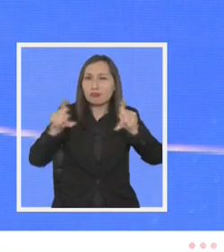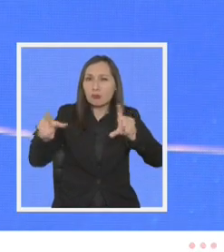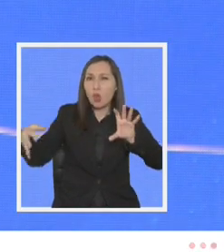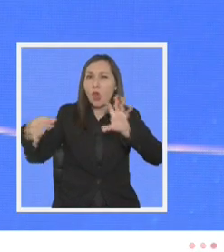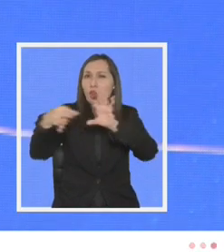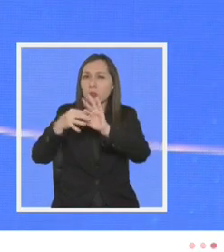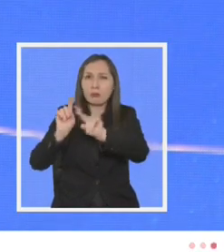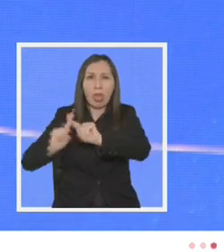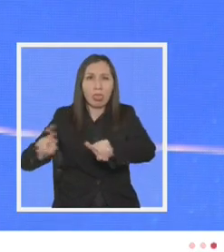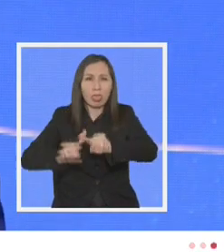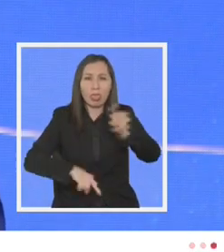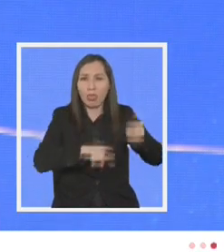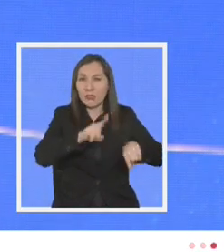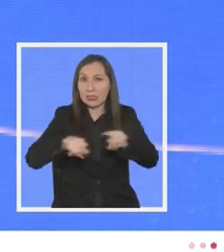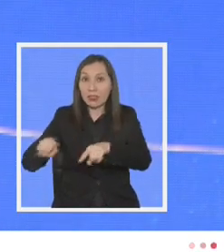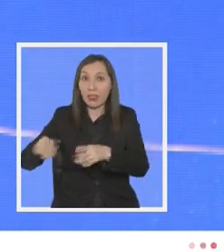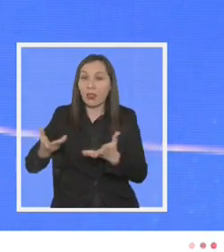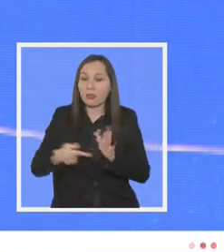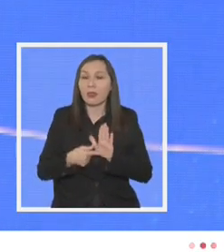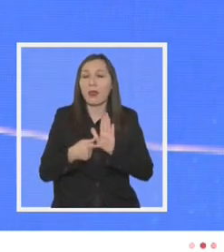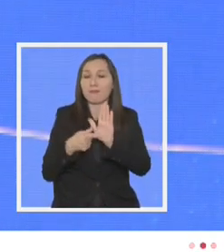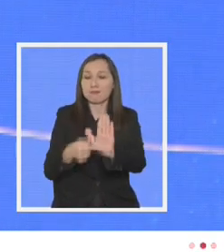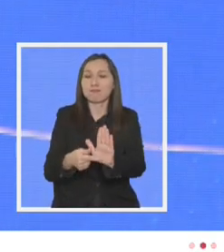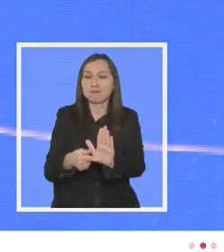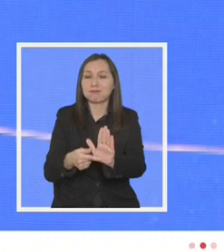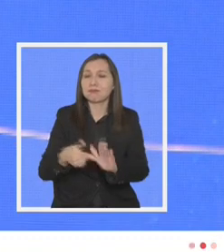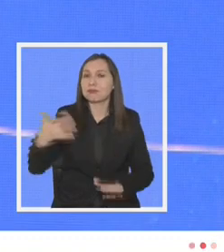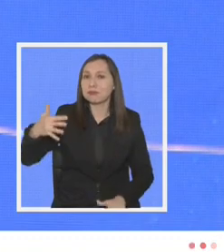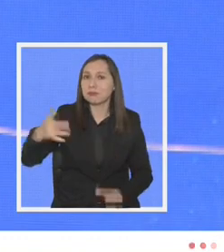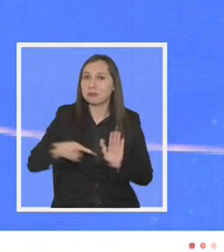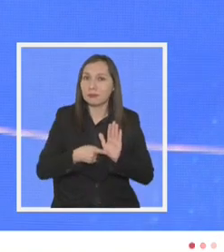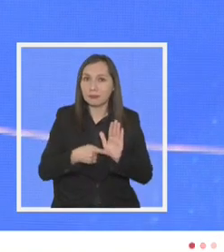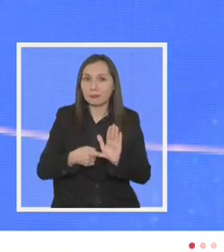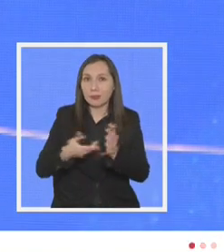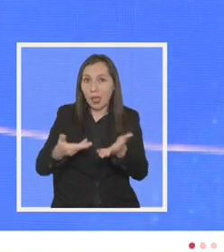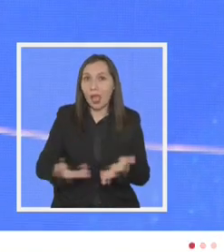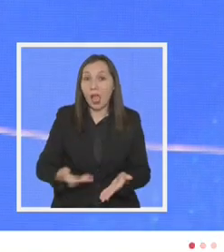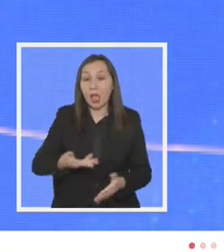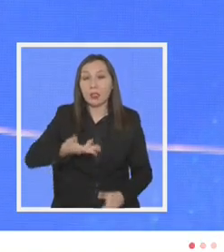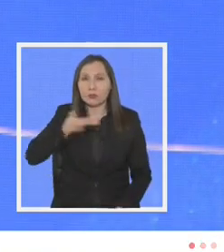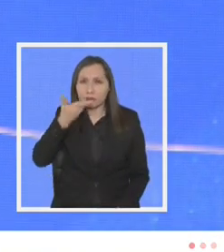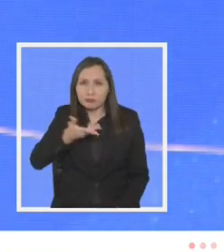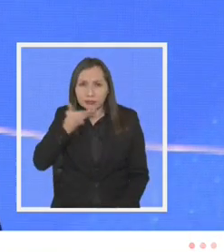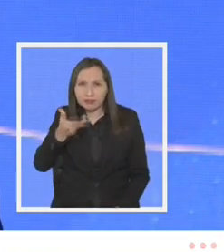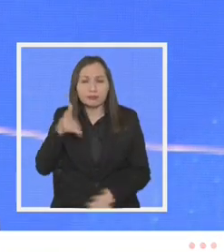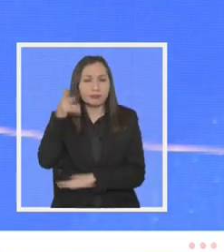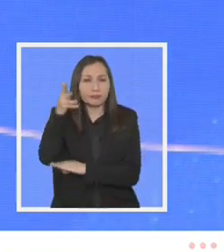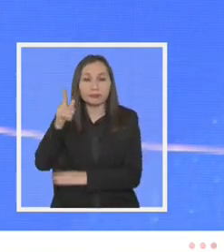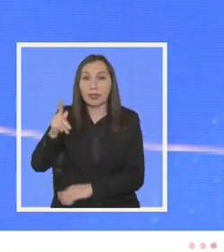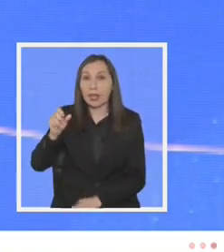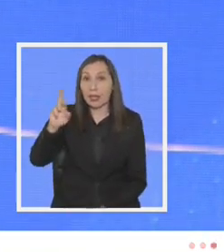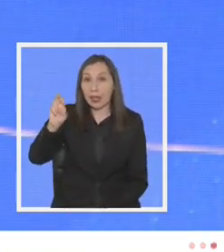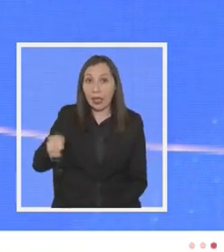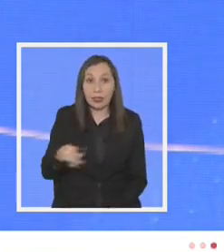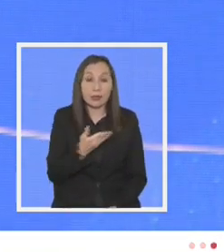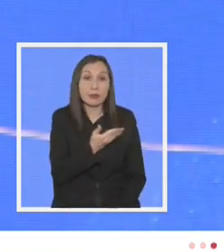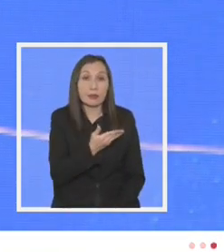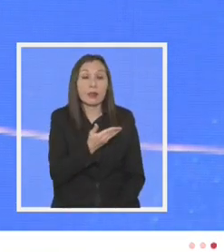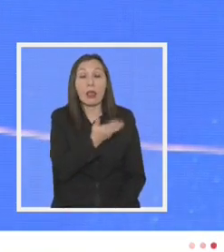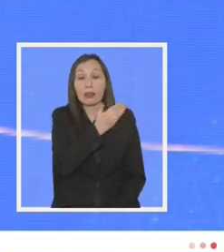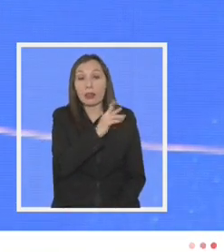conexión en la divergencia quiero destacar algo que ha estado presente en los discursos de Karen y Ricardo